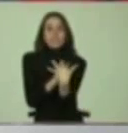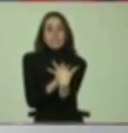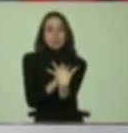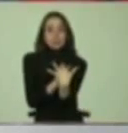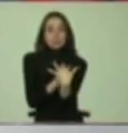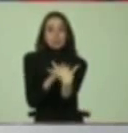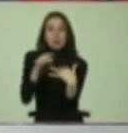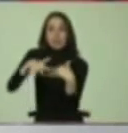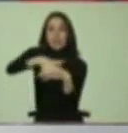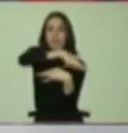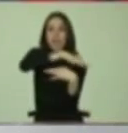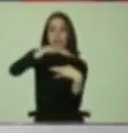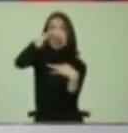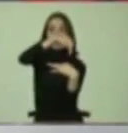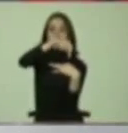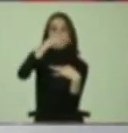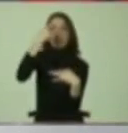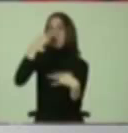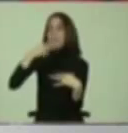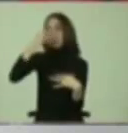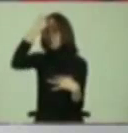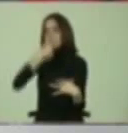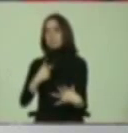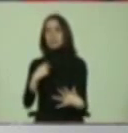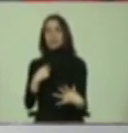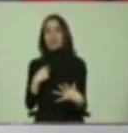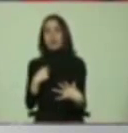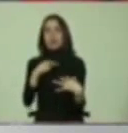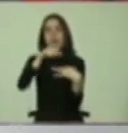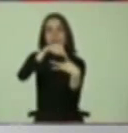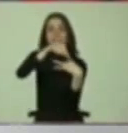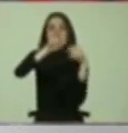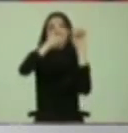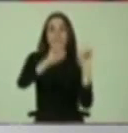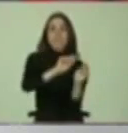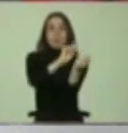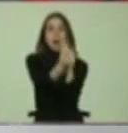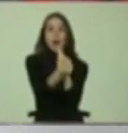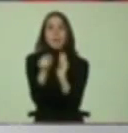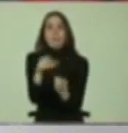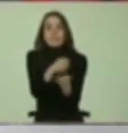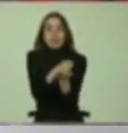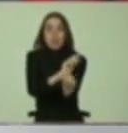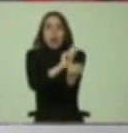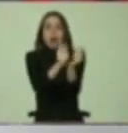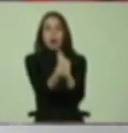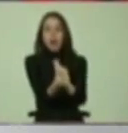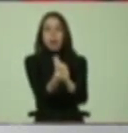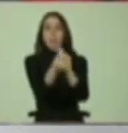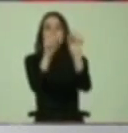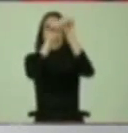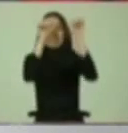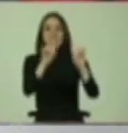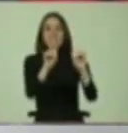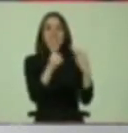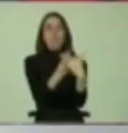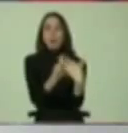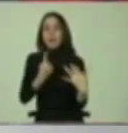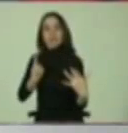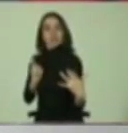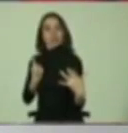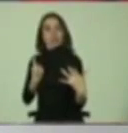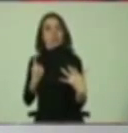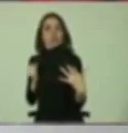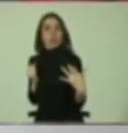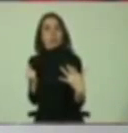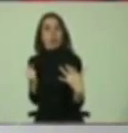el contexto, no es tanto el individuo. Cambiemos el sistema, cambiemos la escuela, porque el mismo sistema que está excluyendo no puede